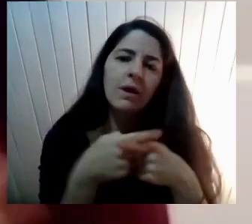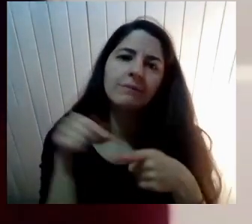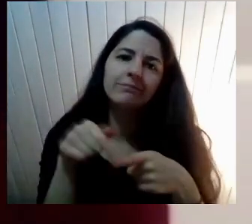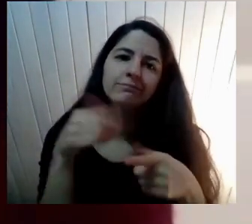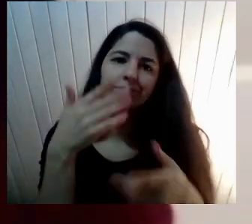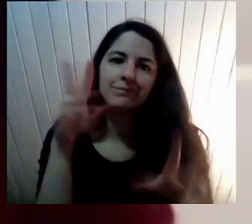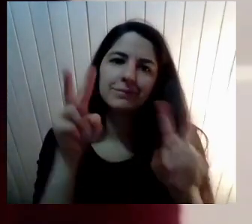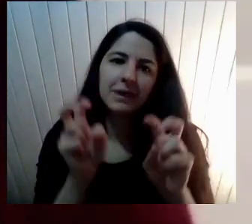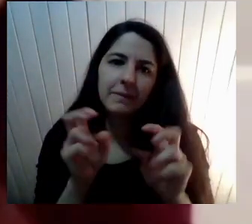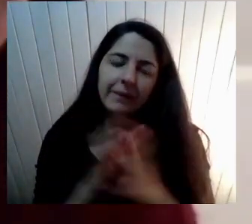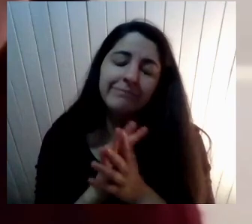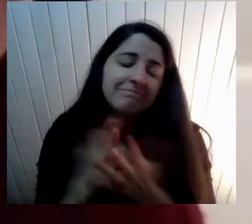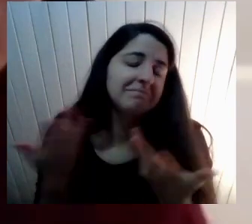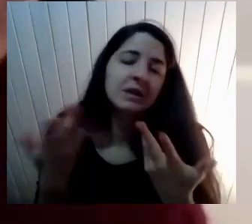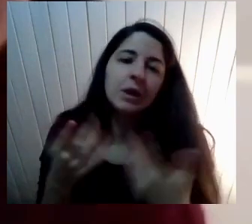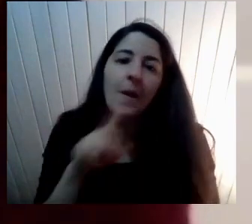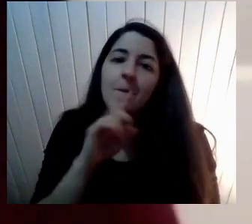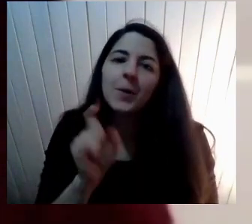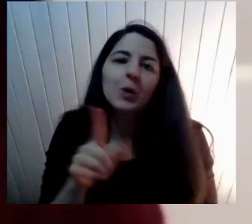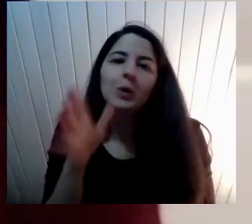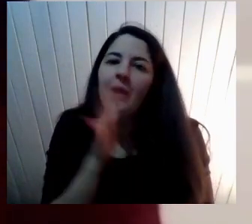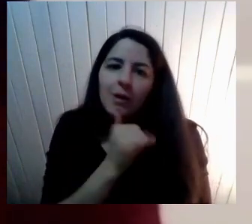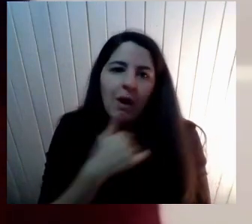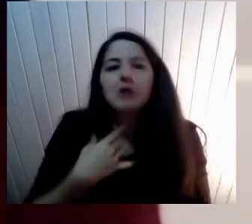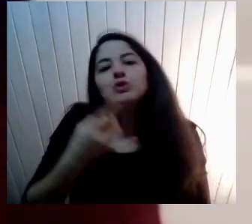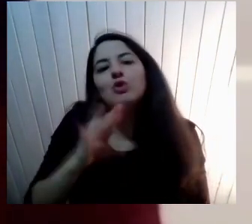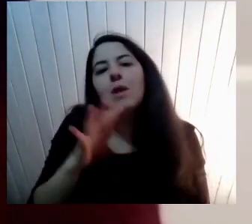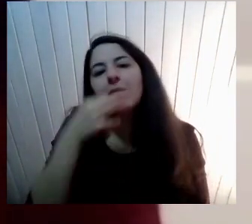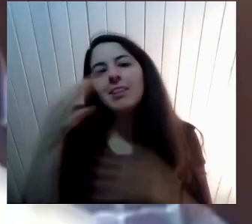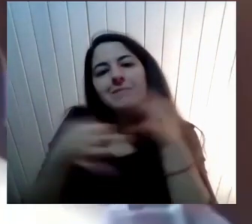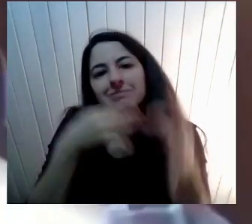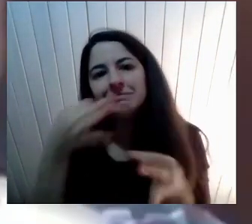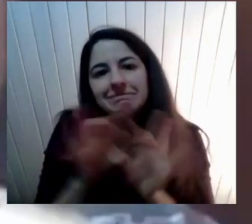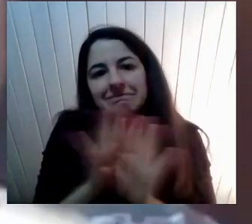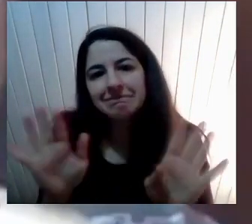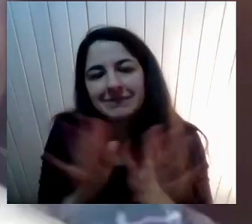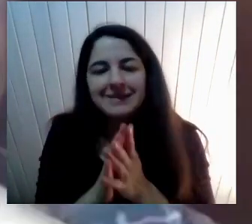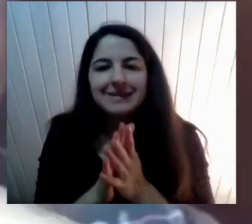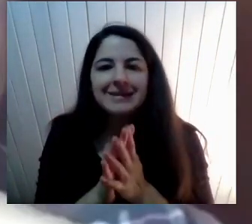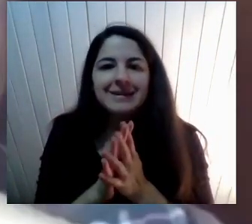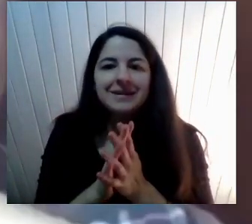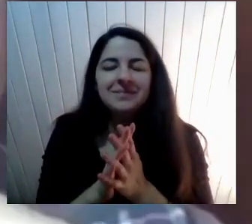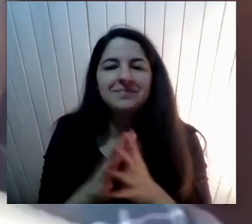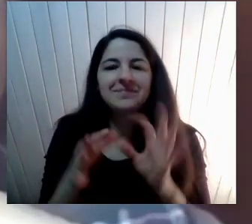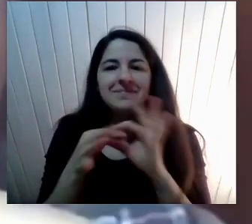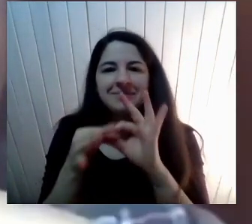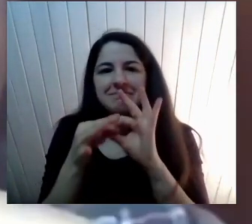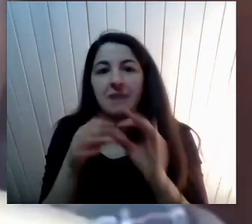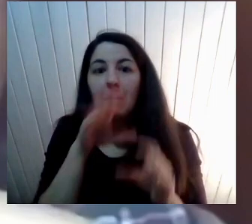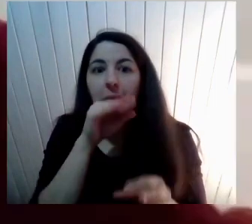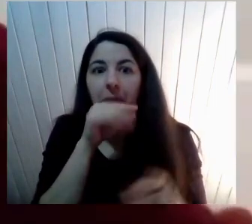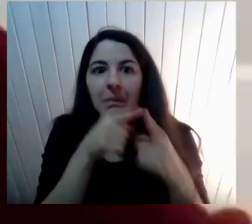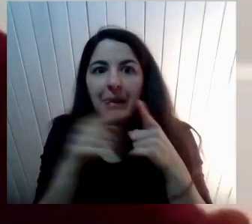reflexión No era una pregunta Agradezco el espacio Gracias a ti Romina También hablo mucho Adiós